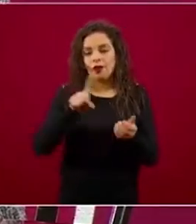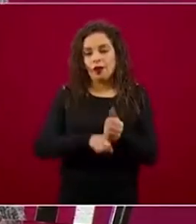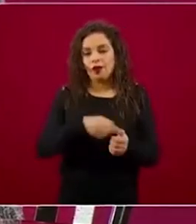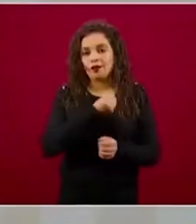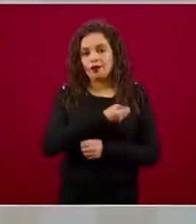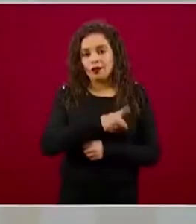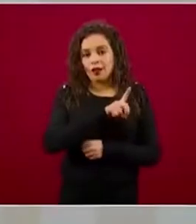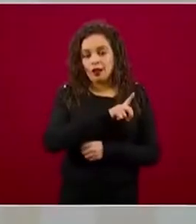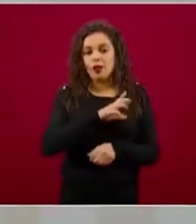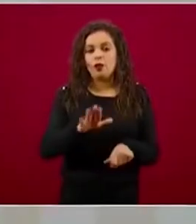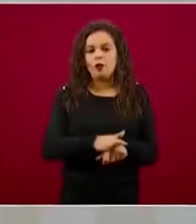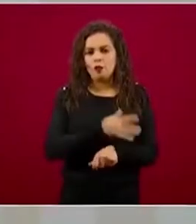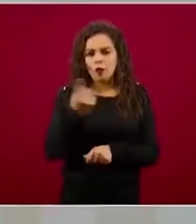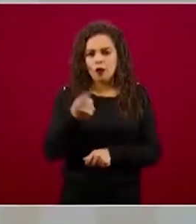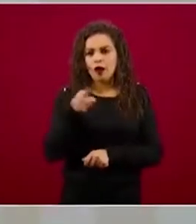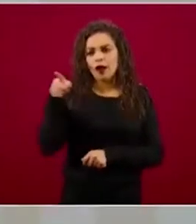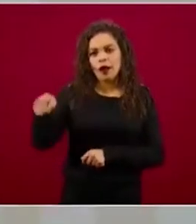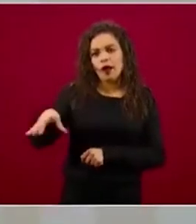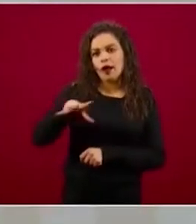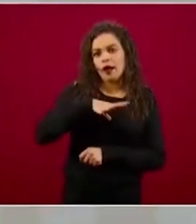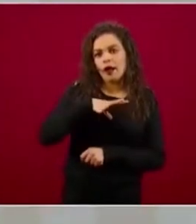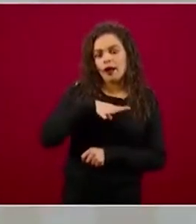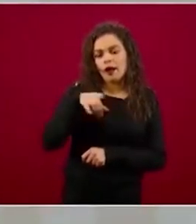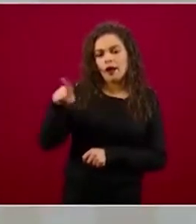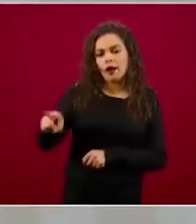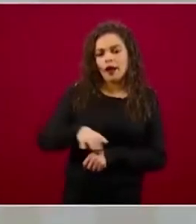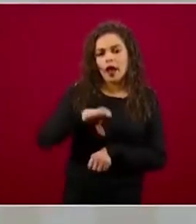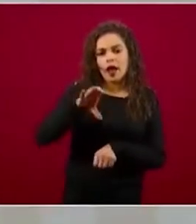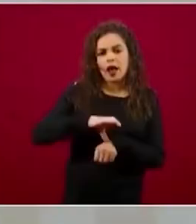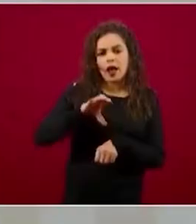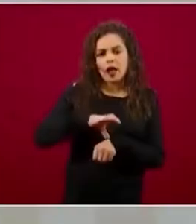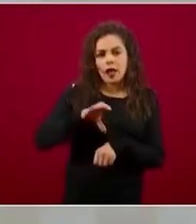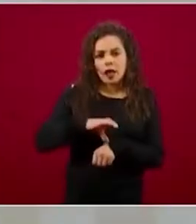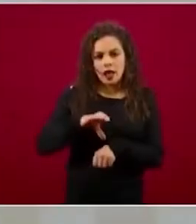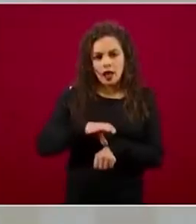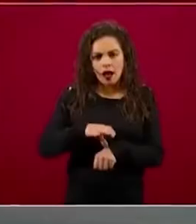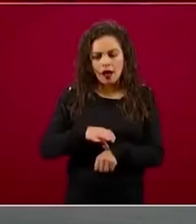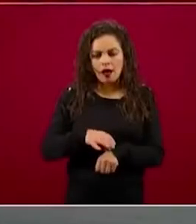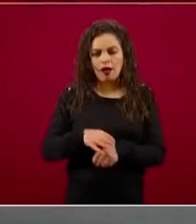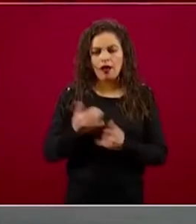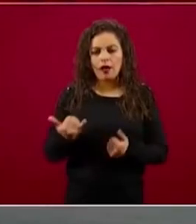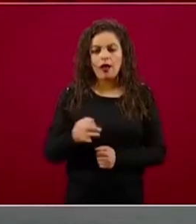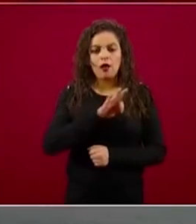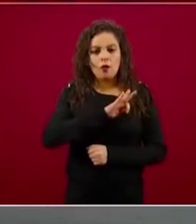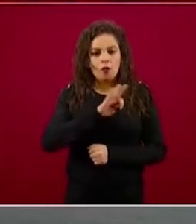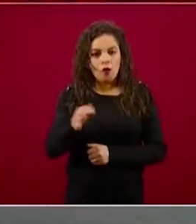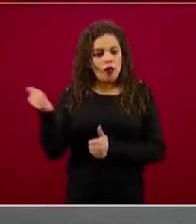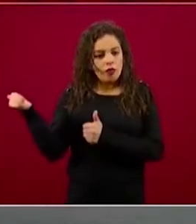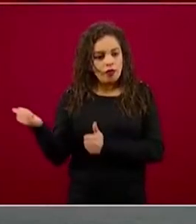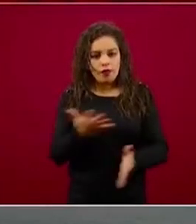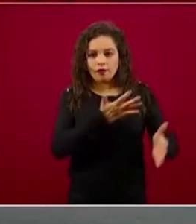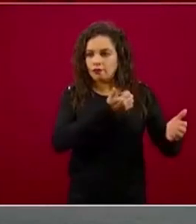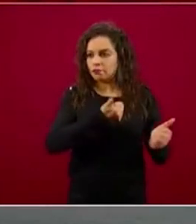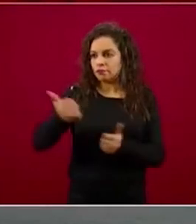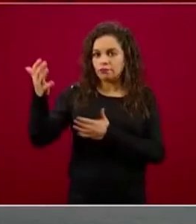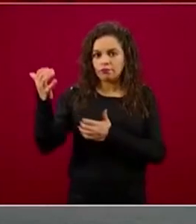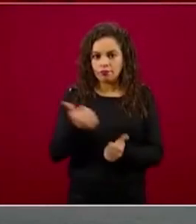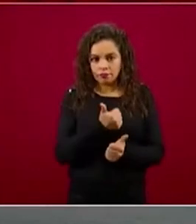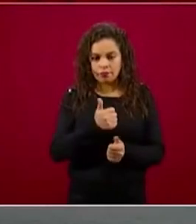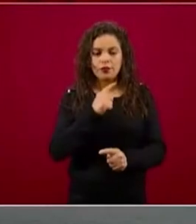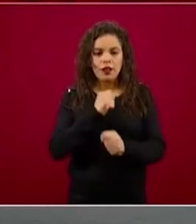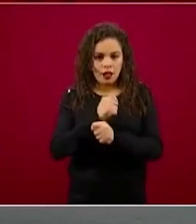porque ahí hay una clínica, porque hay actividad y forma de transportar si alguien está enfermo